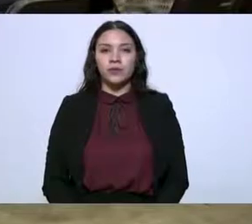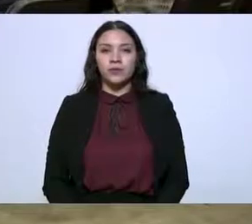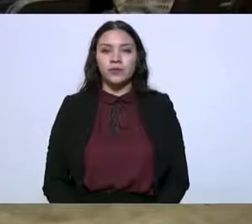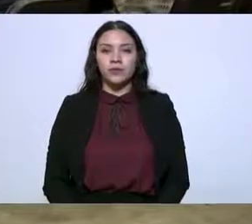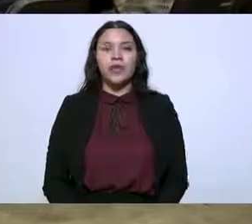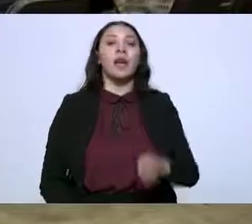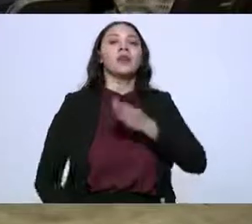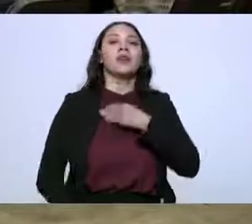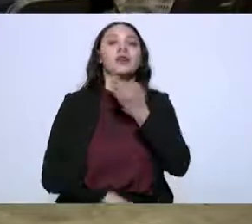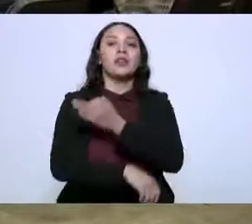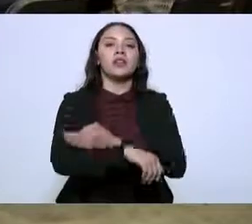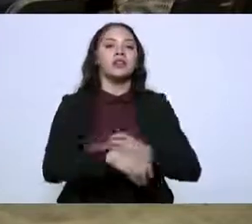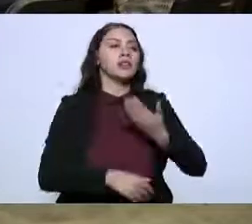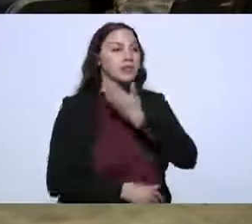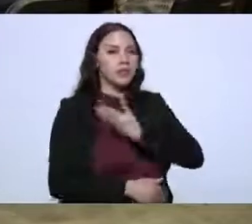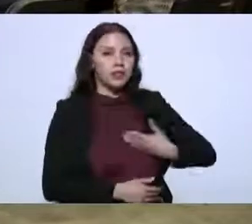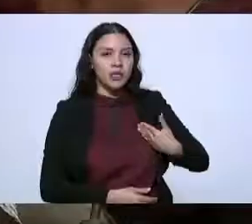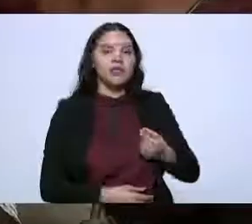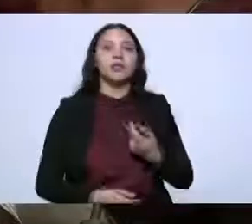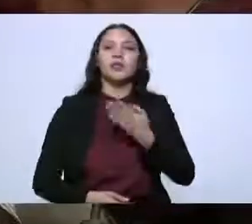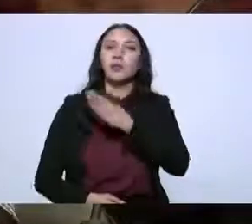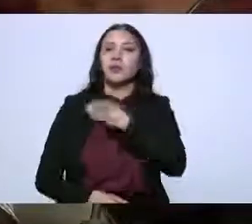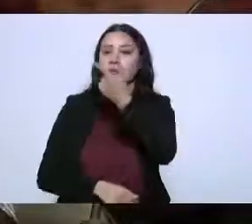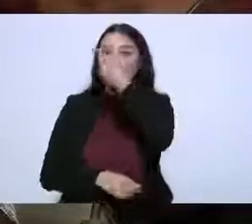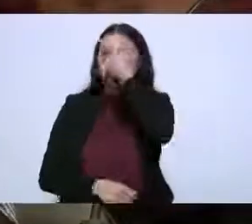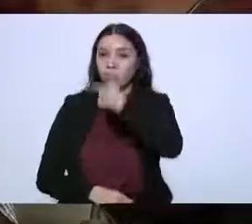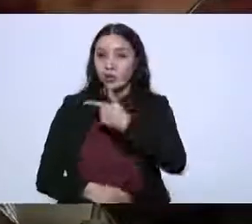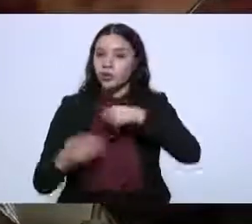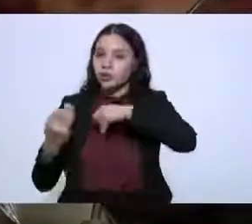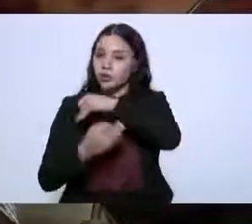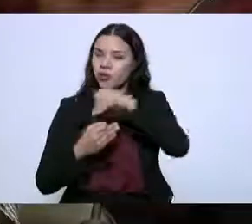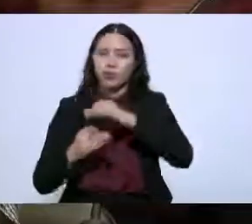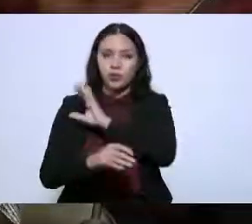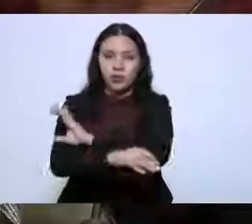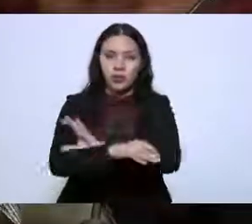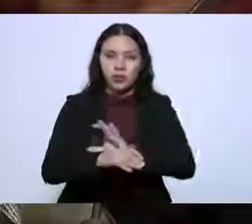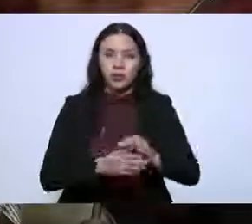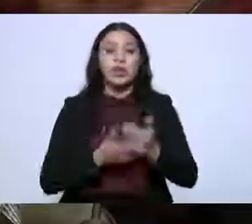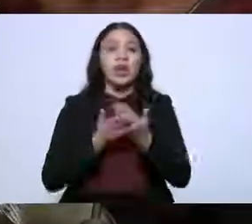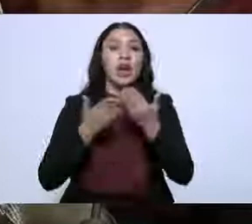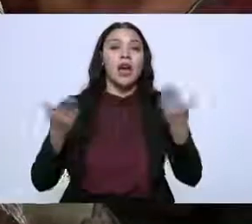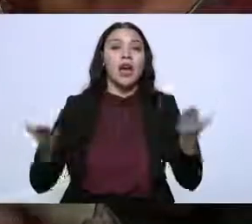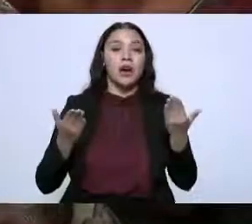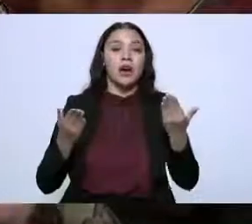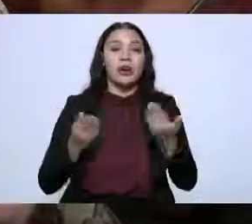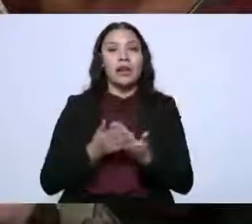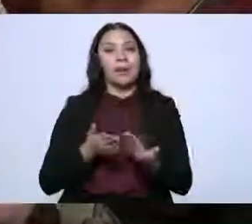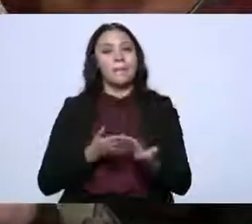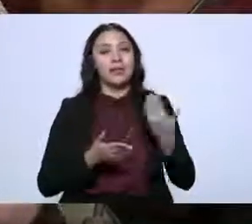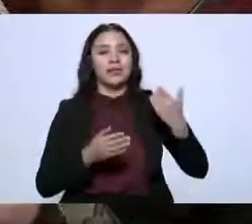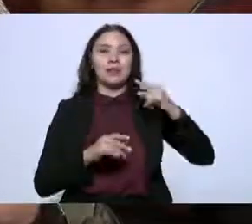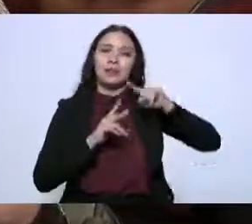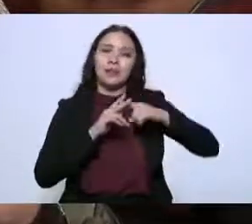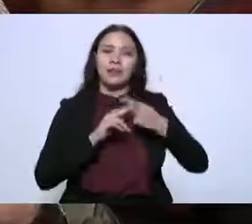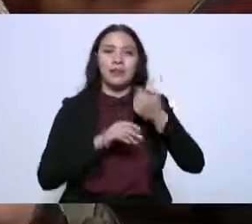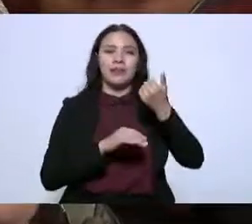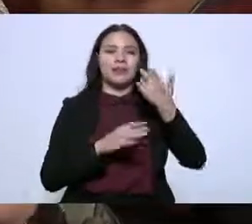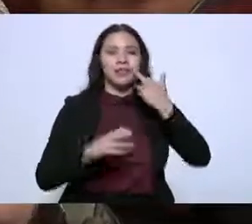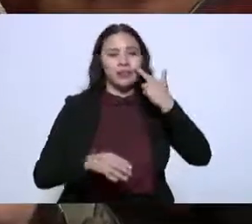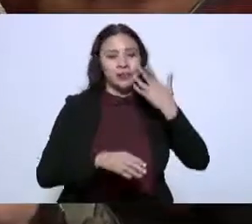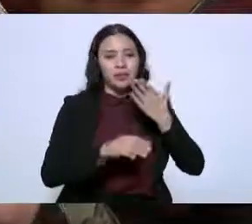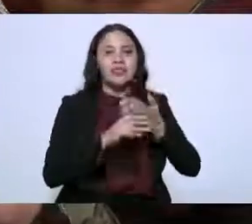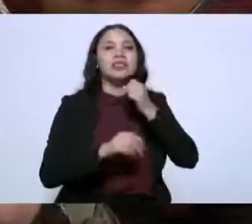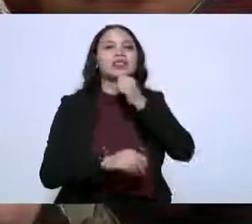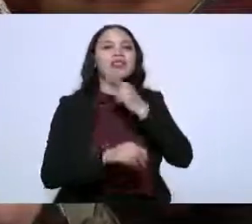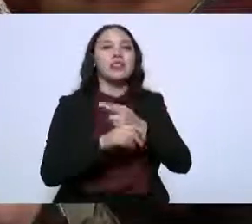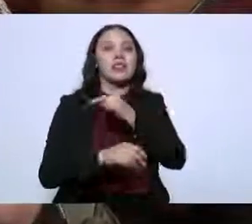Buenas noches, presidente. Buenas noches, compañeros. Durante la primera parte de la administración, la secretaria de